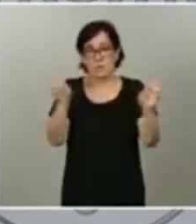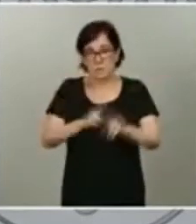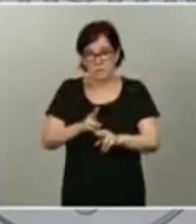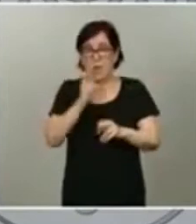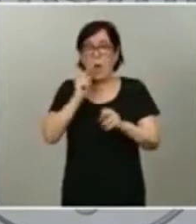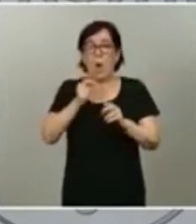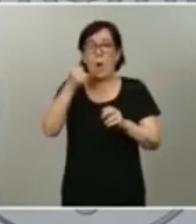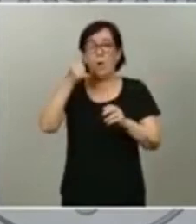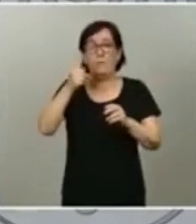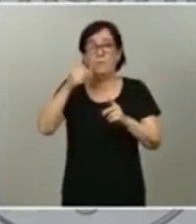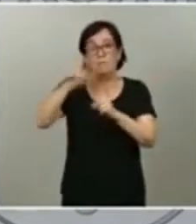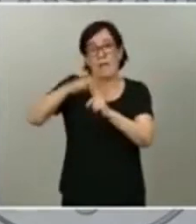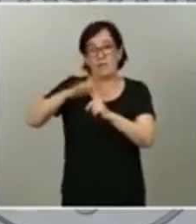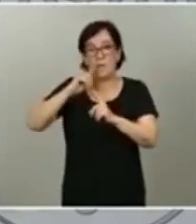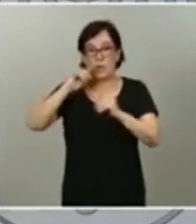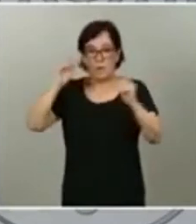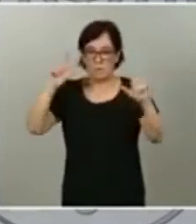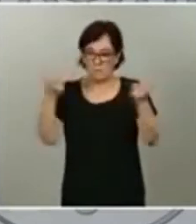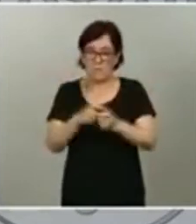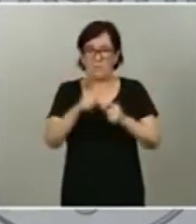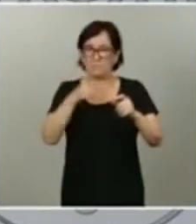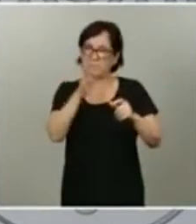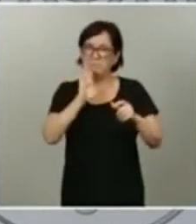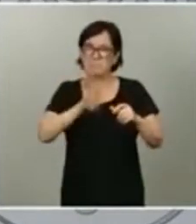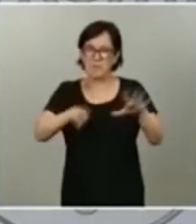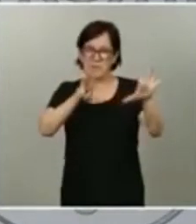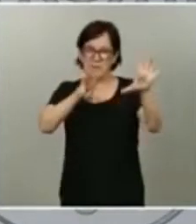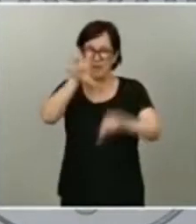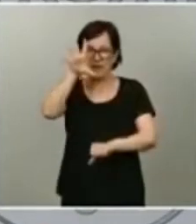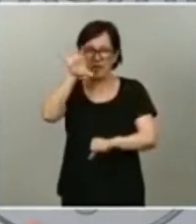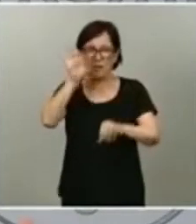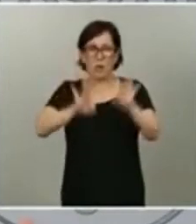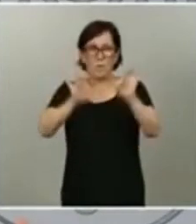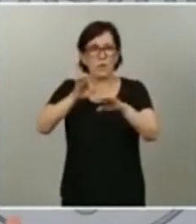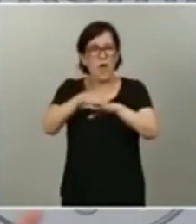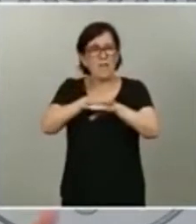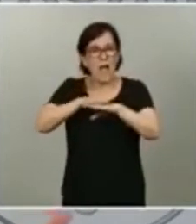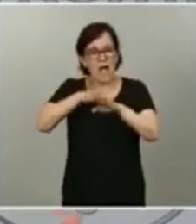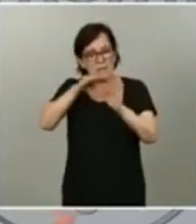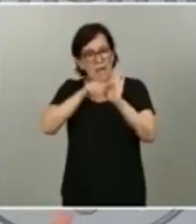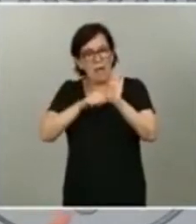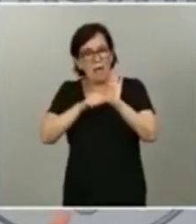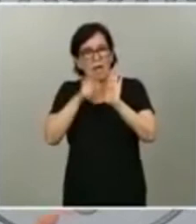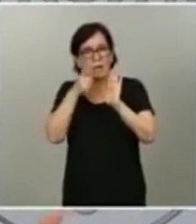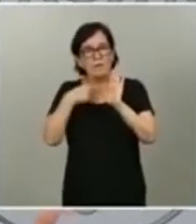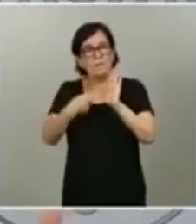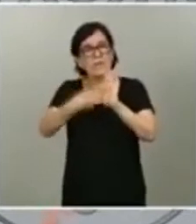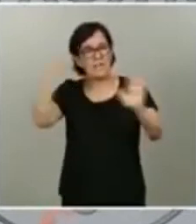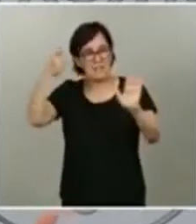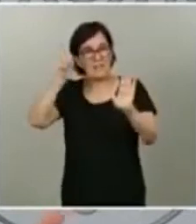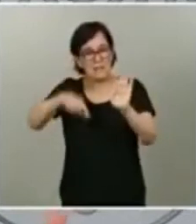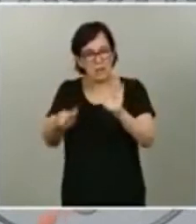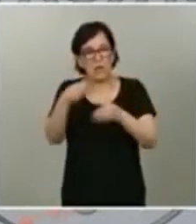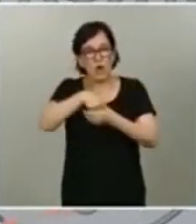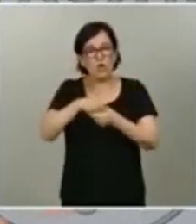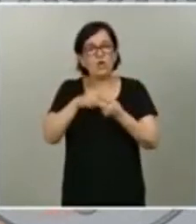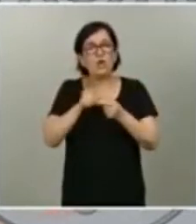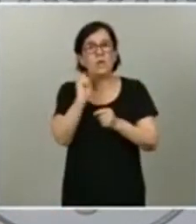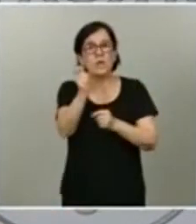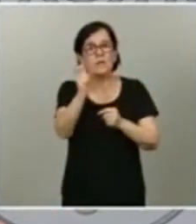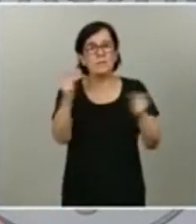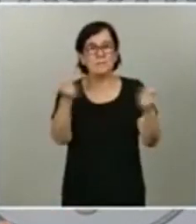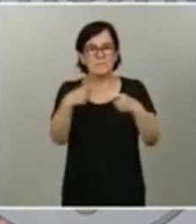de en torno el 75% de la base reguladora y que incluía la exoneración de las cotizaciones sociales